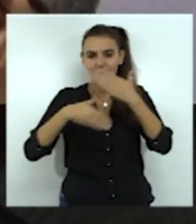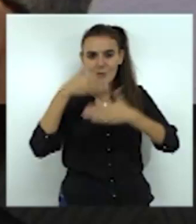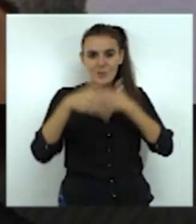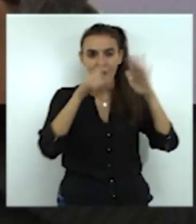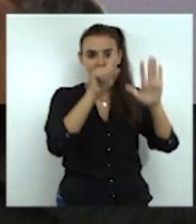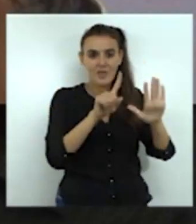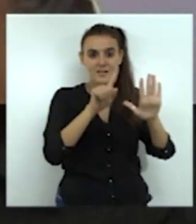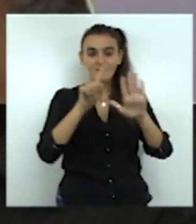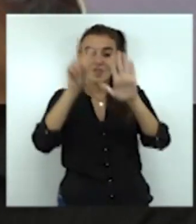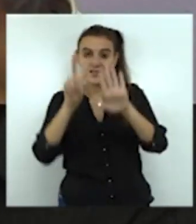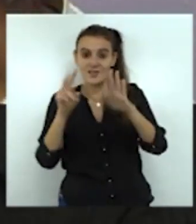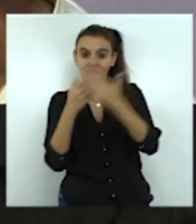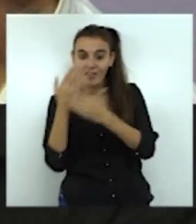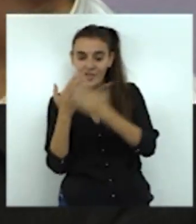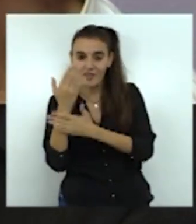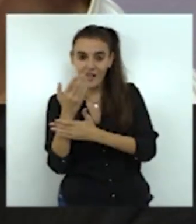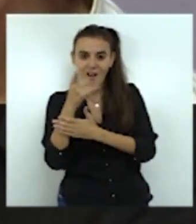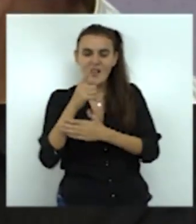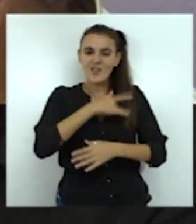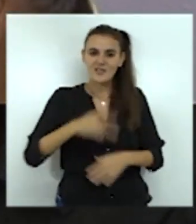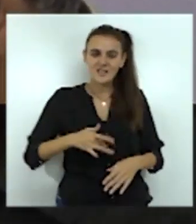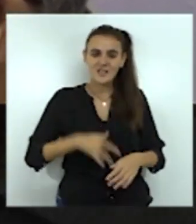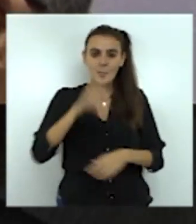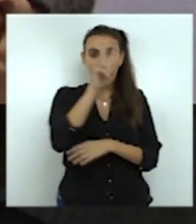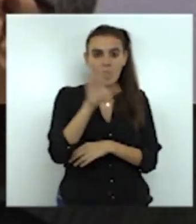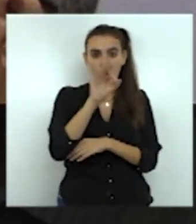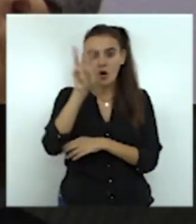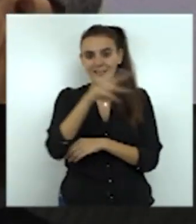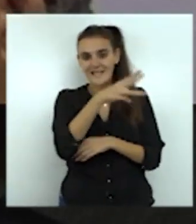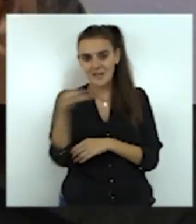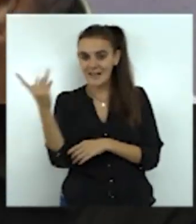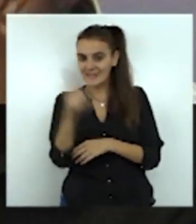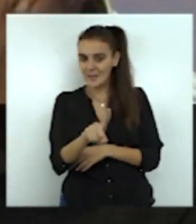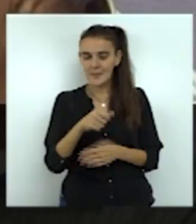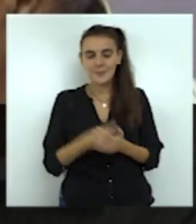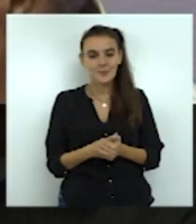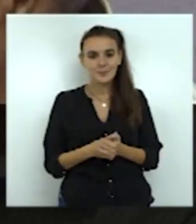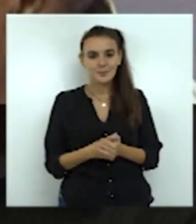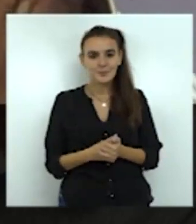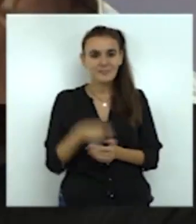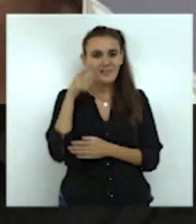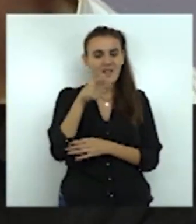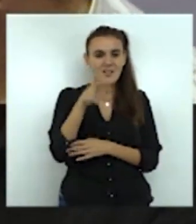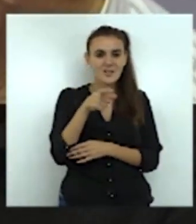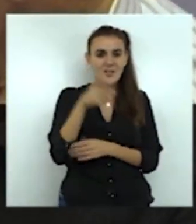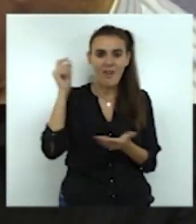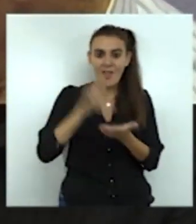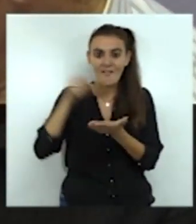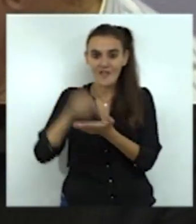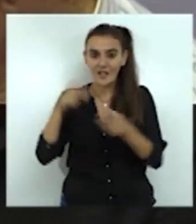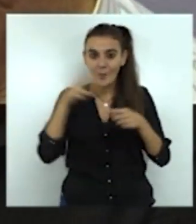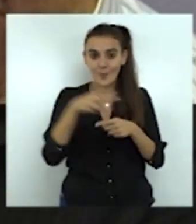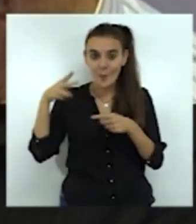aunque algunos de los síntomas pueden durar entre 2 y 3 semanas. La vacunación es la medida más eficaz para prevenir la gripe y sus complicaciones.